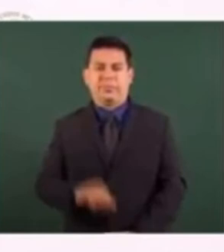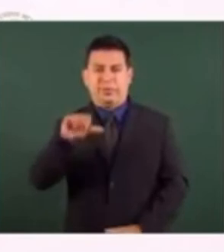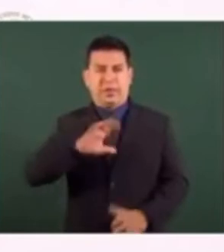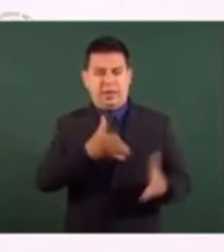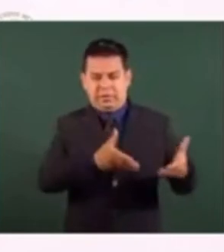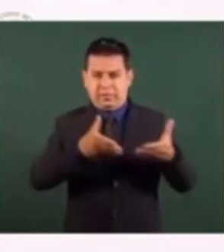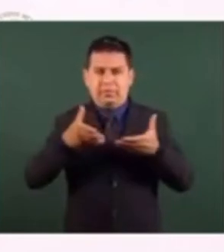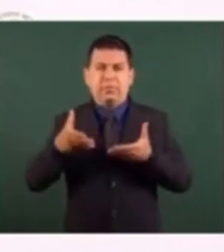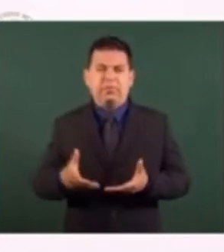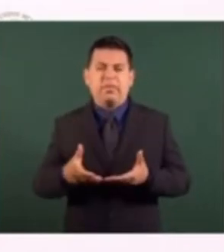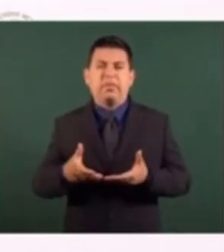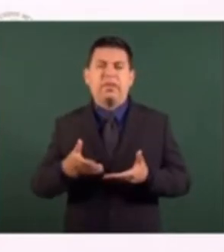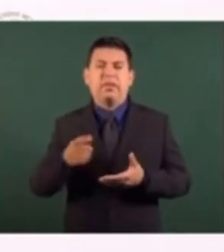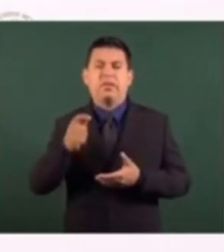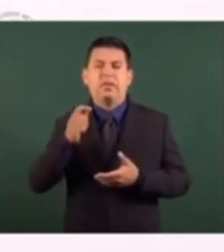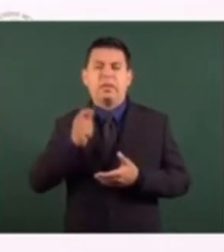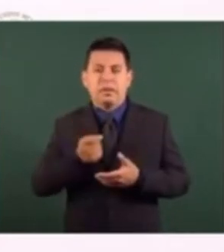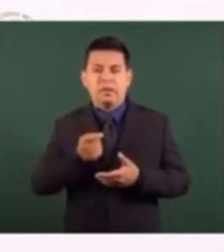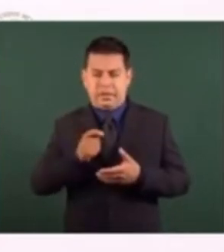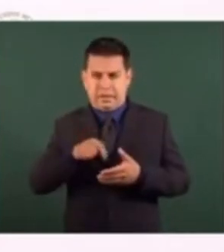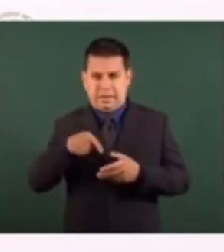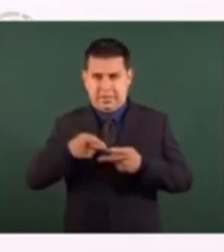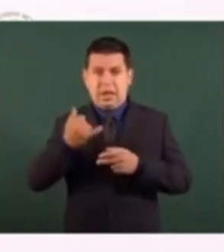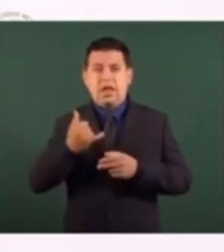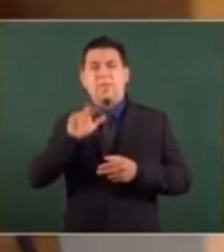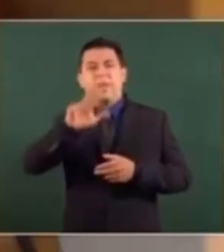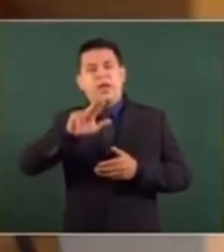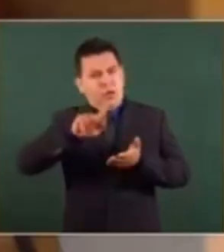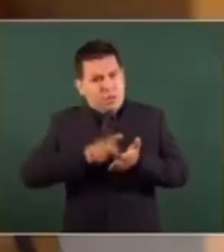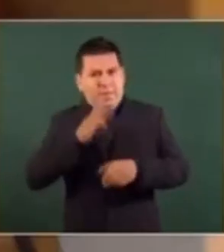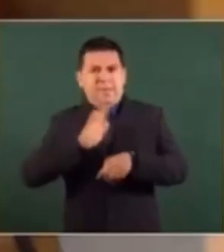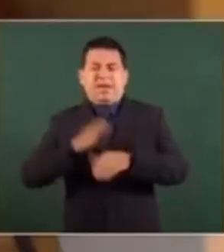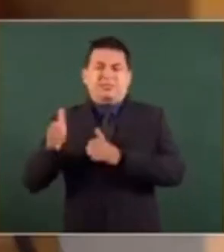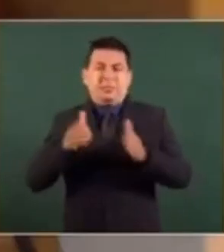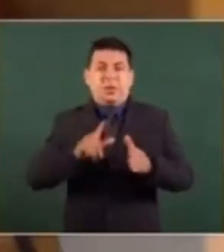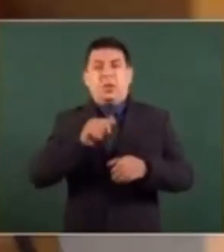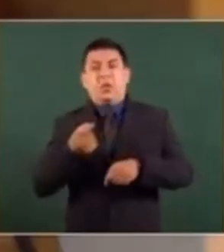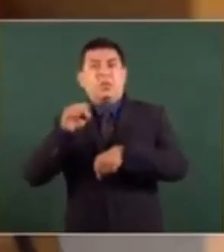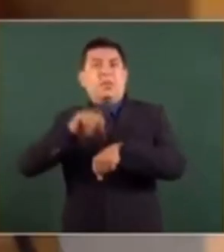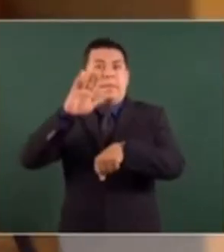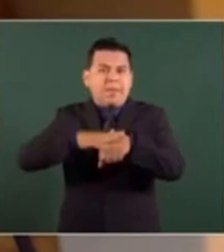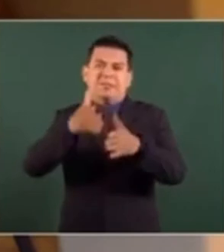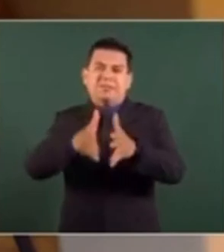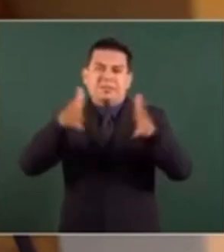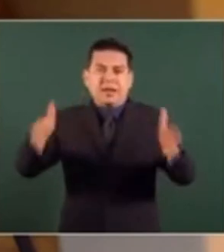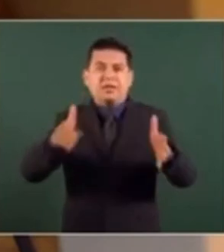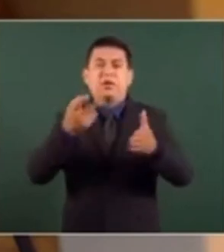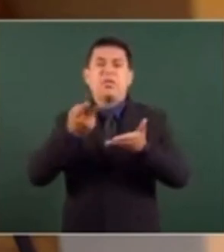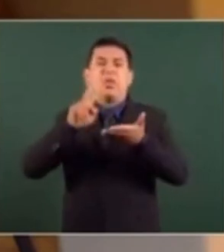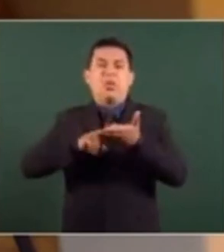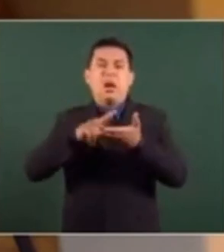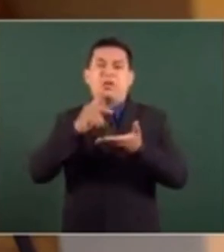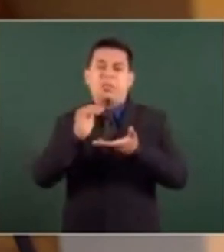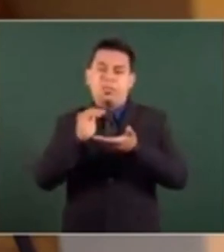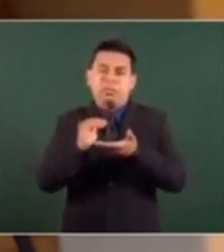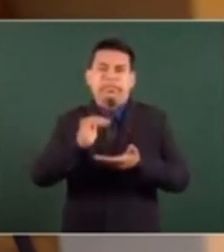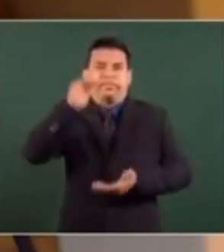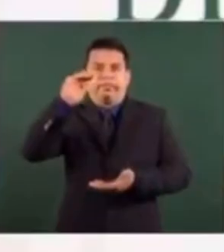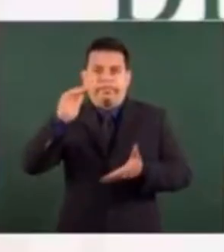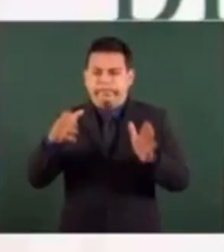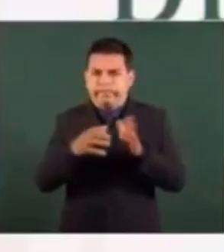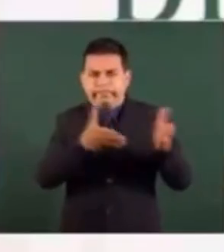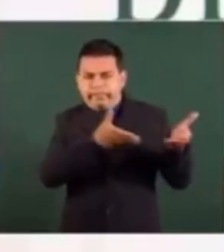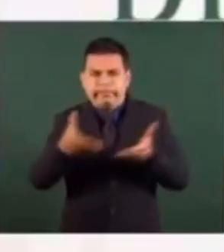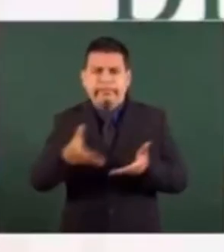confirmado que llega el martes, estaremos en esta semana más o menos recibiendo el doble de dosis de todas las que han llegado a México